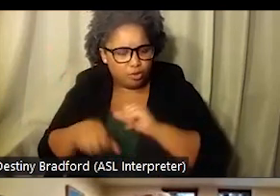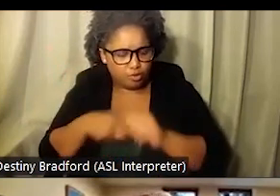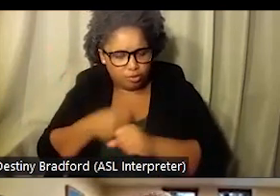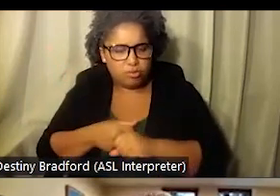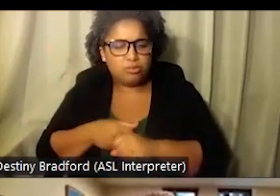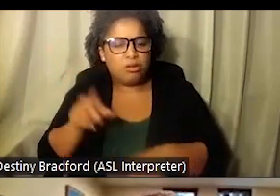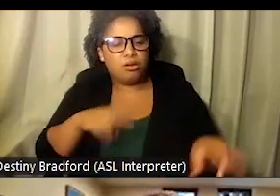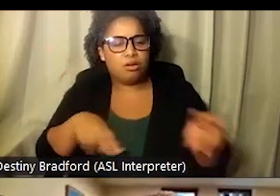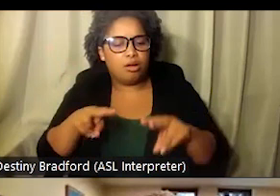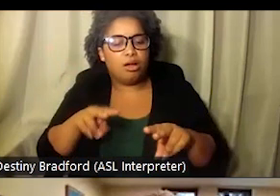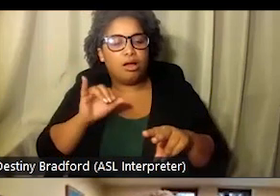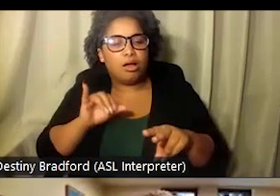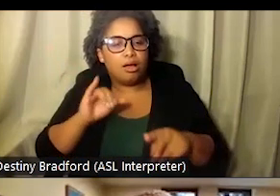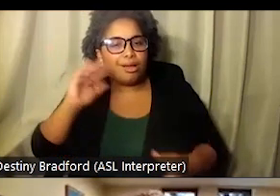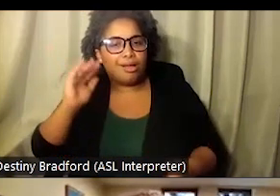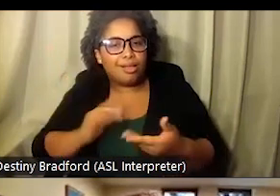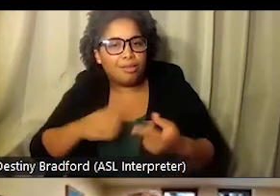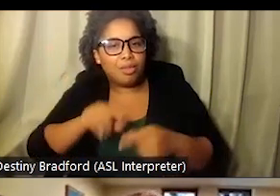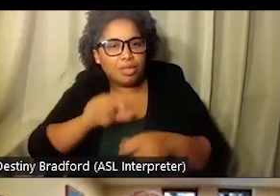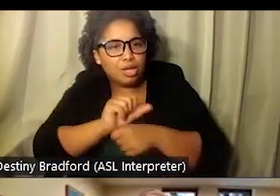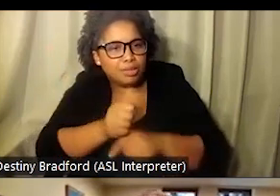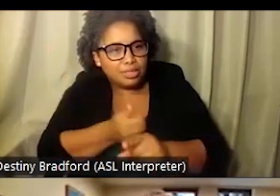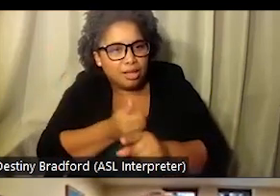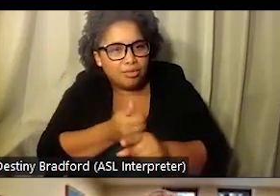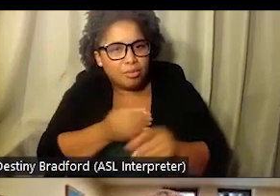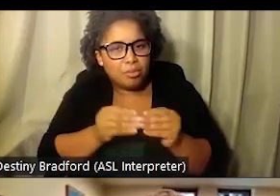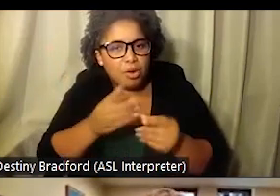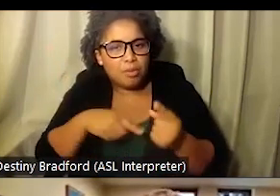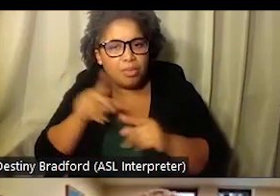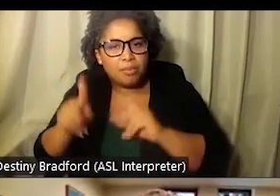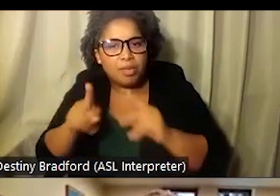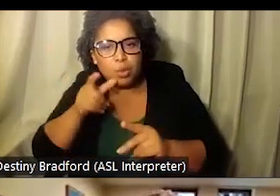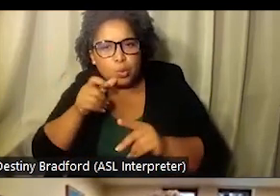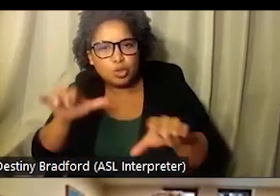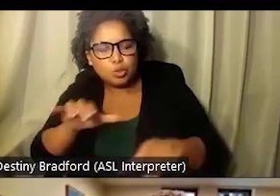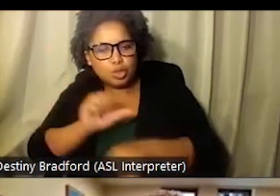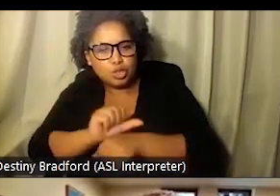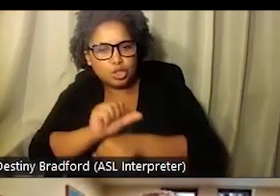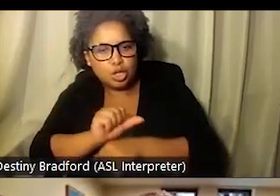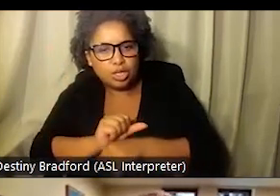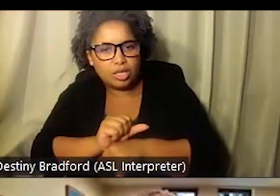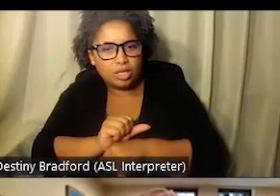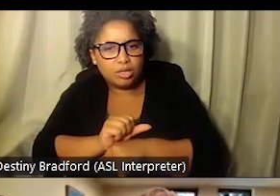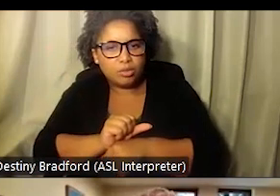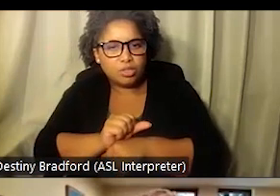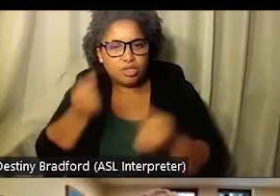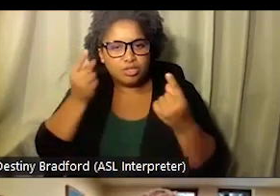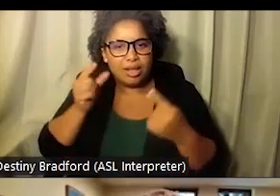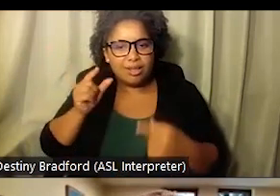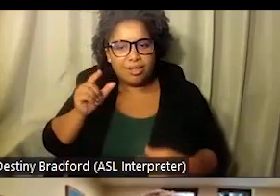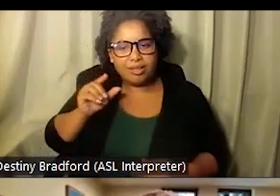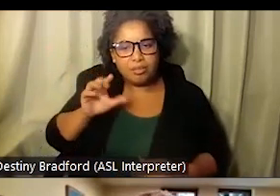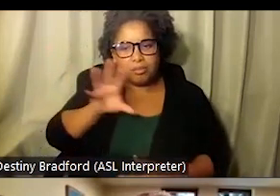entera, ¿verdad? Con ese tipo de trabajo. Y ahora siento yo que es menos, tiene que ver con los empleos en sí, pero que tal vez la gente que hace